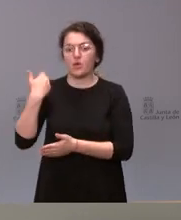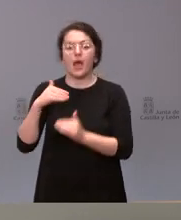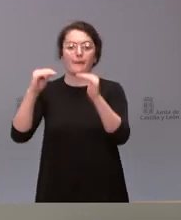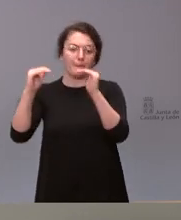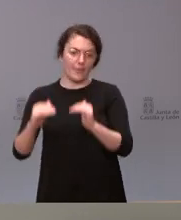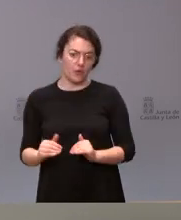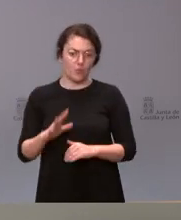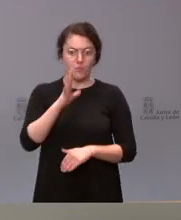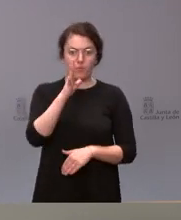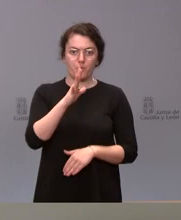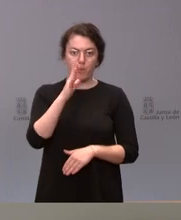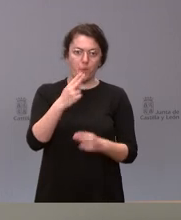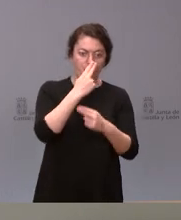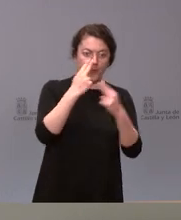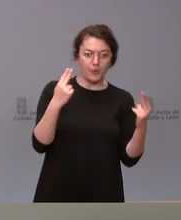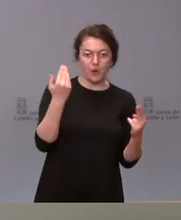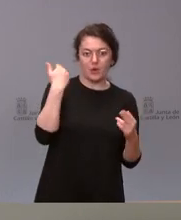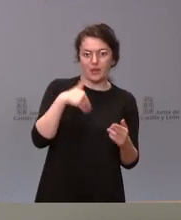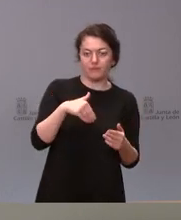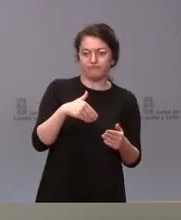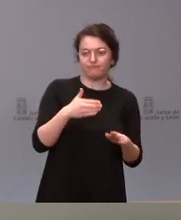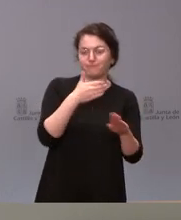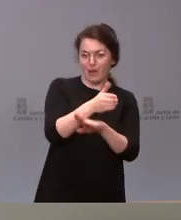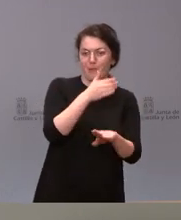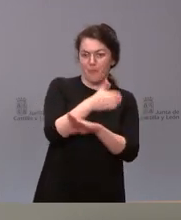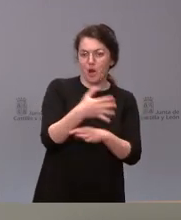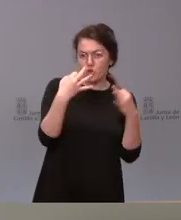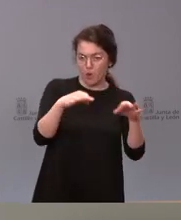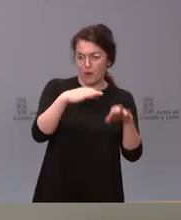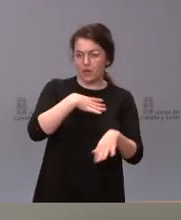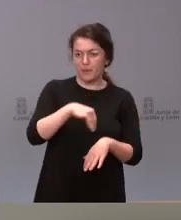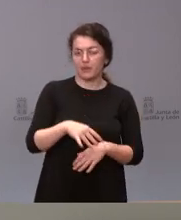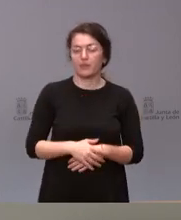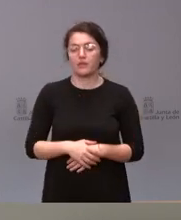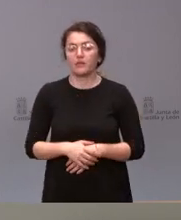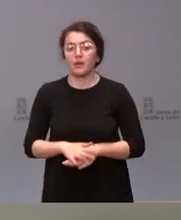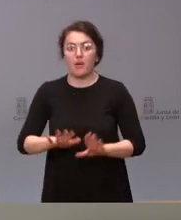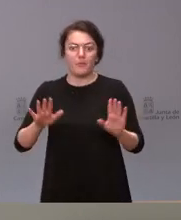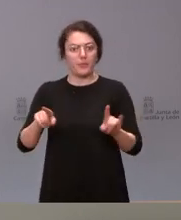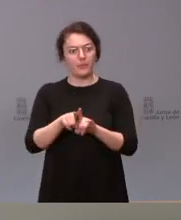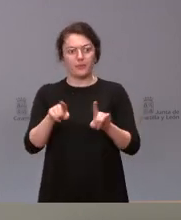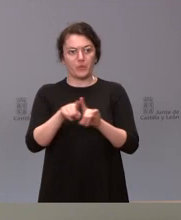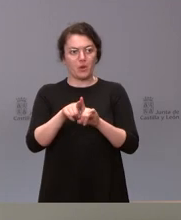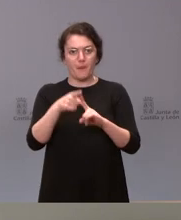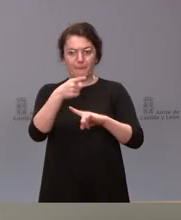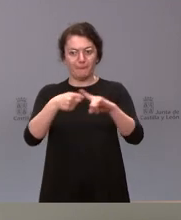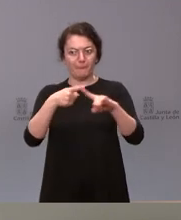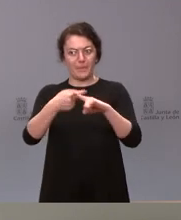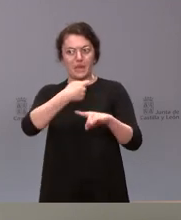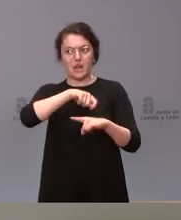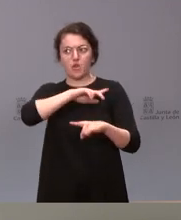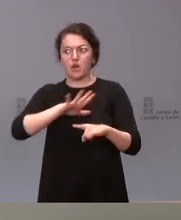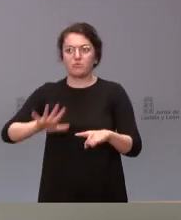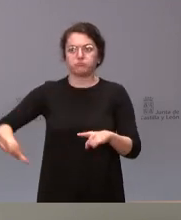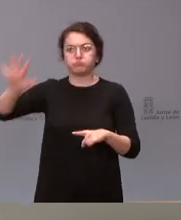de los públicos este es el oriente en el que estamos trabajando pero en ningún caso hemos estado nunca por encima del nivel medio nacional a pesar lógicamente de que